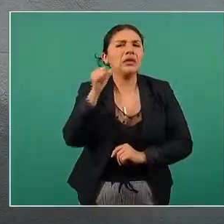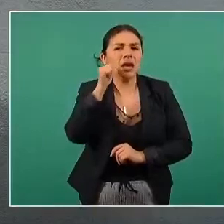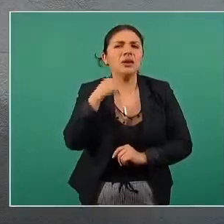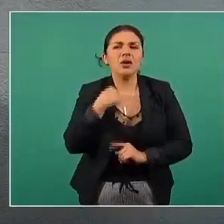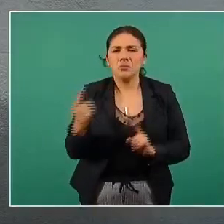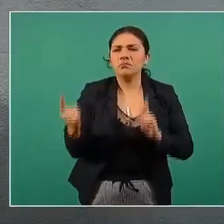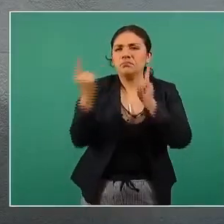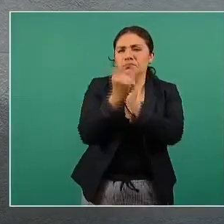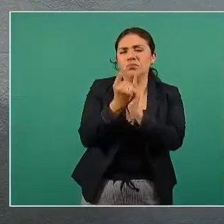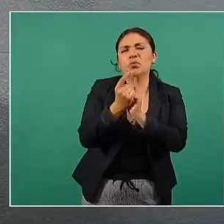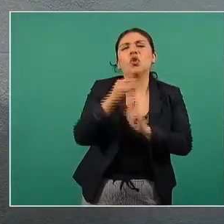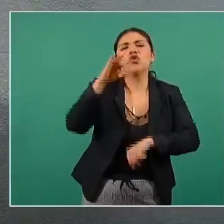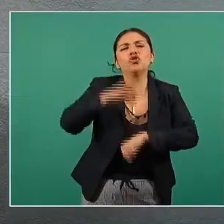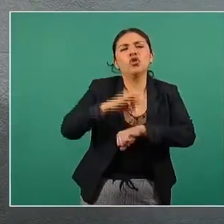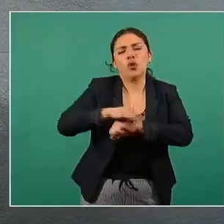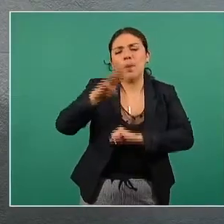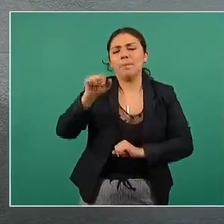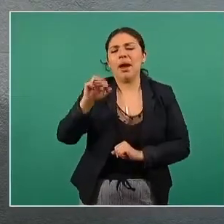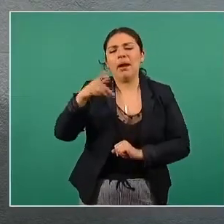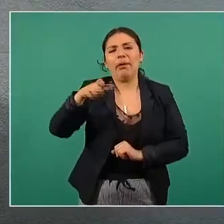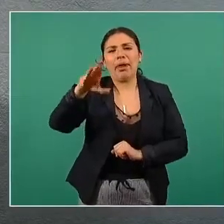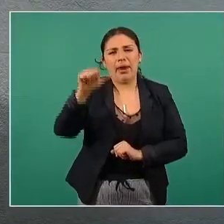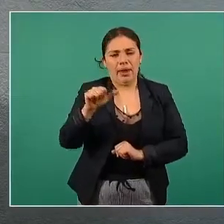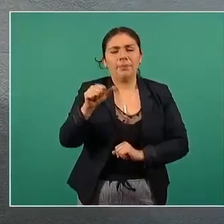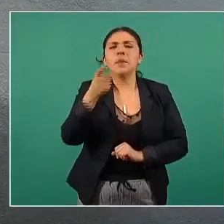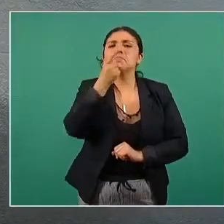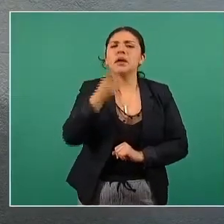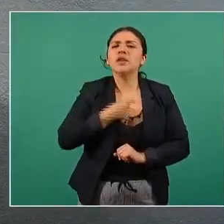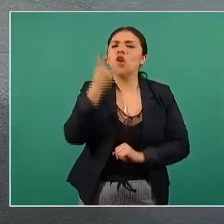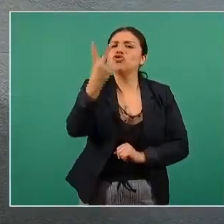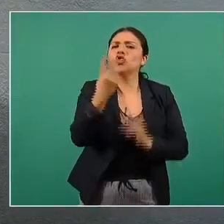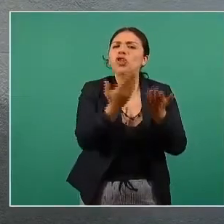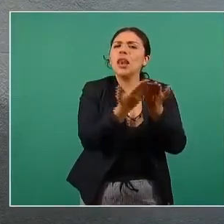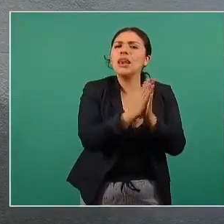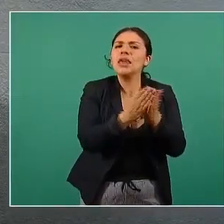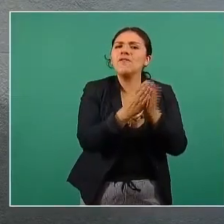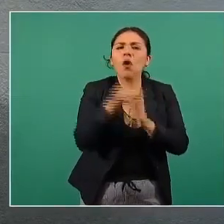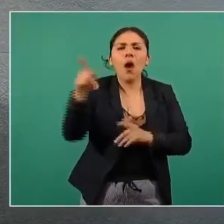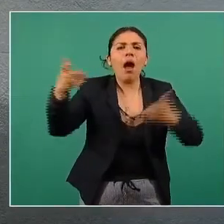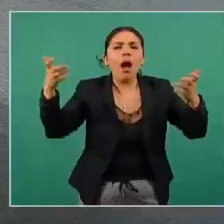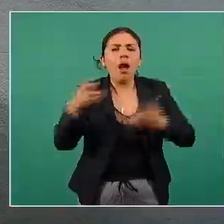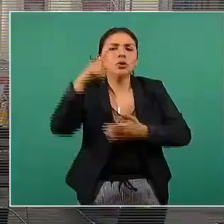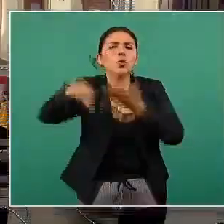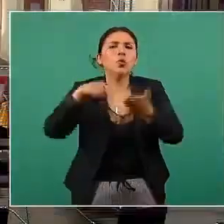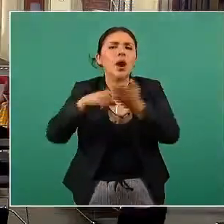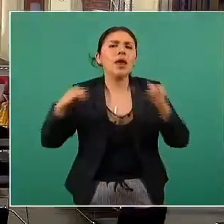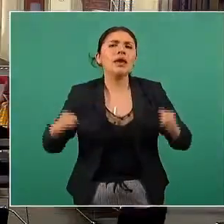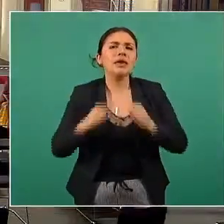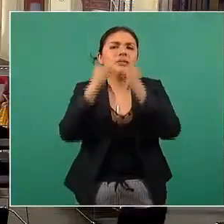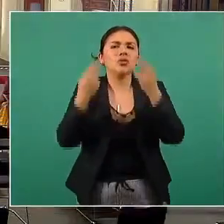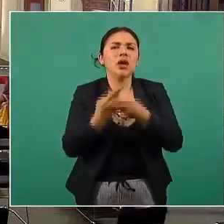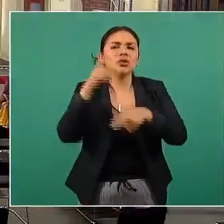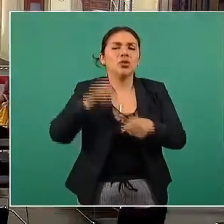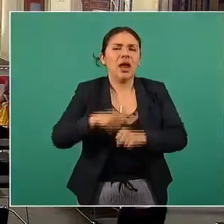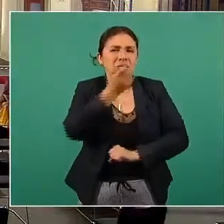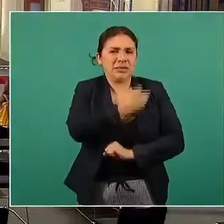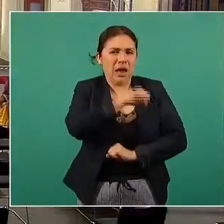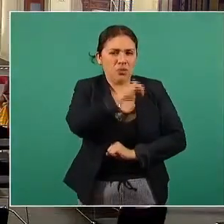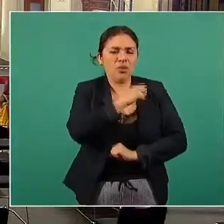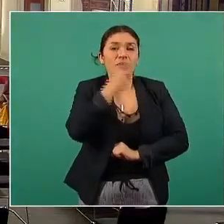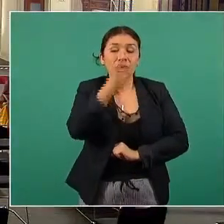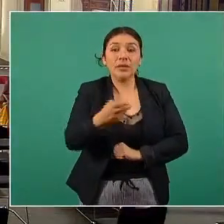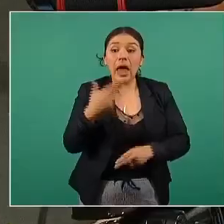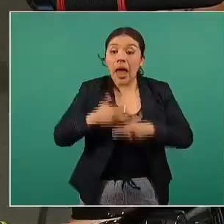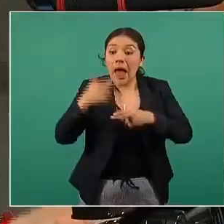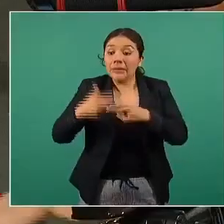Barker en el programa de radio y me platicaba estos dos libros que contribuyeron ellos en el Instituto Nacional de Salud Pública de hasta que los